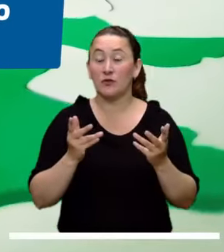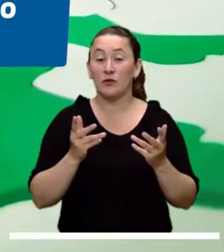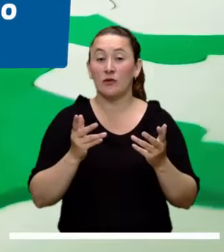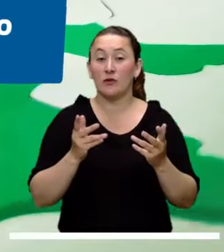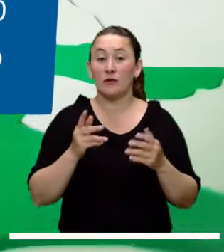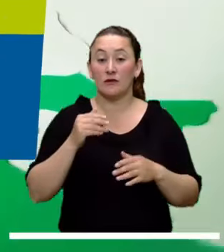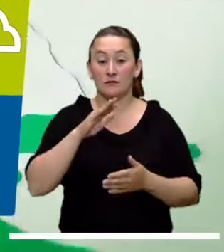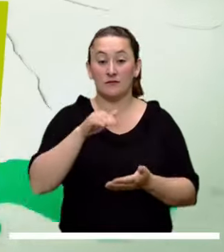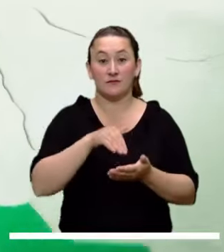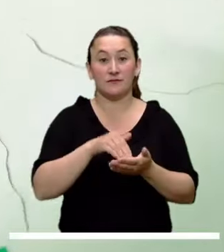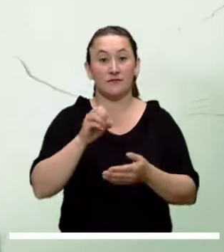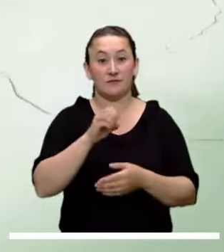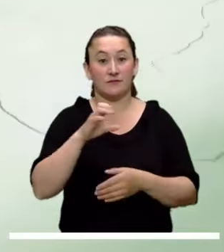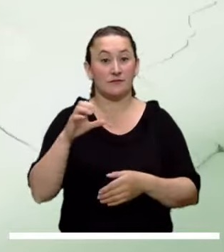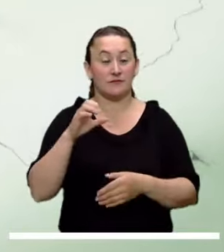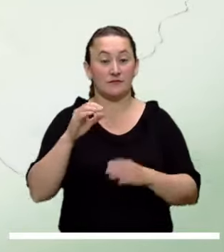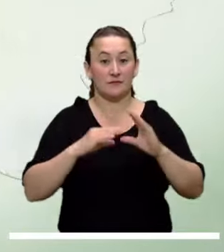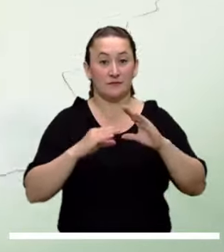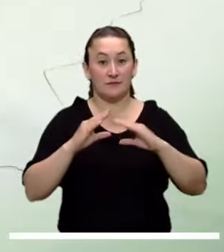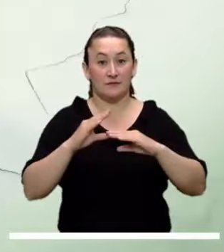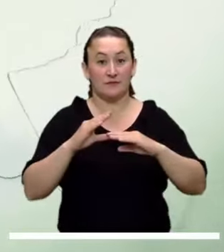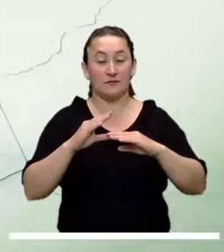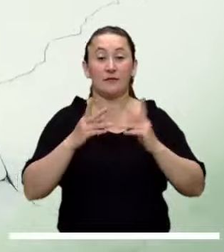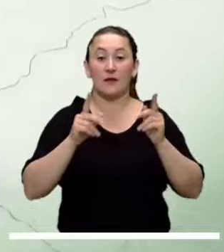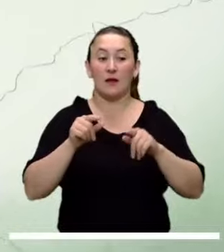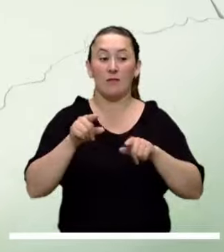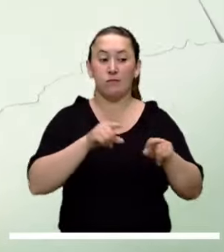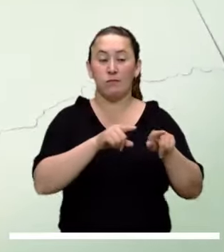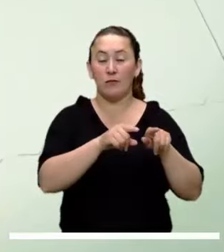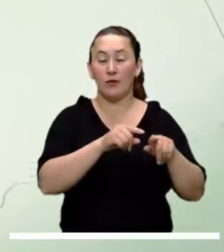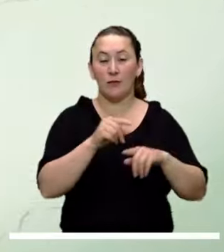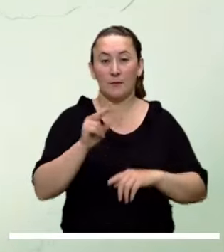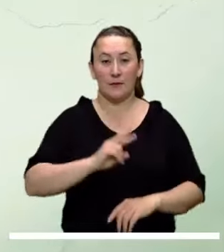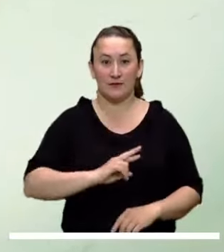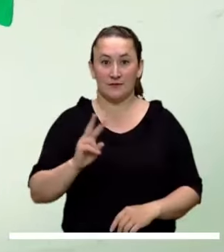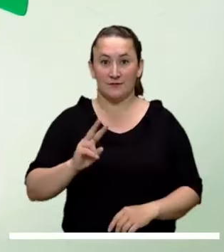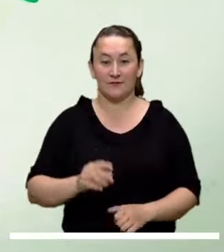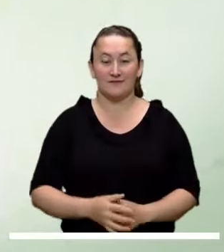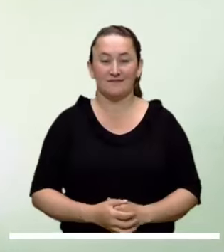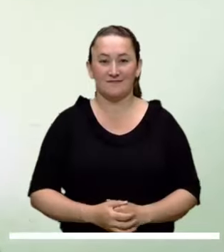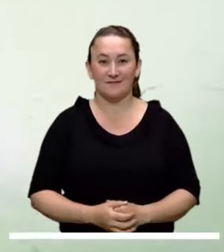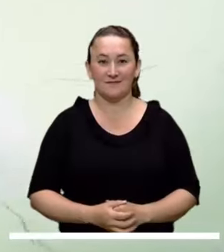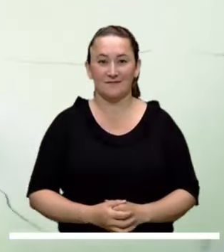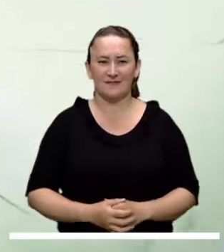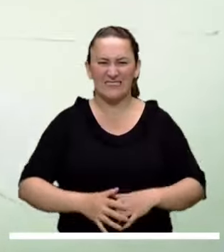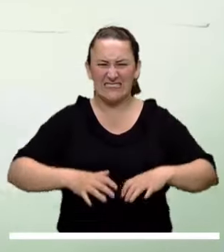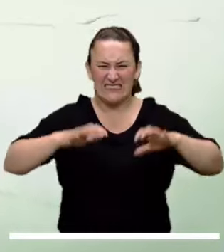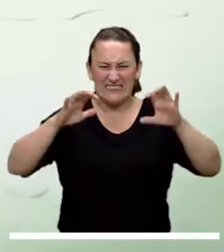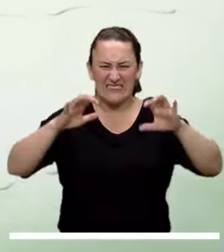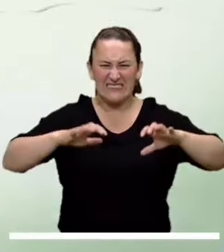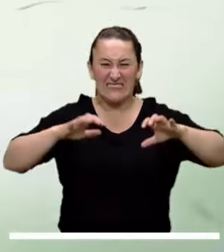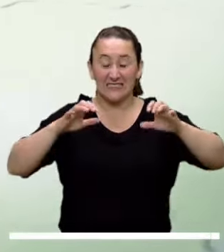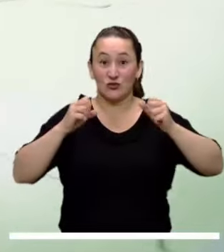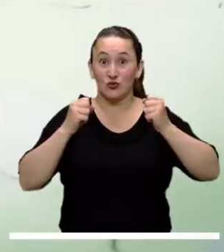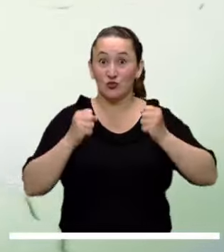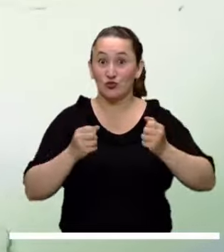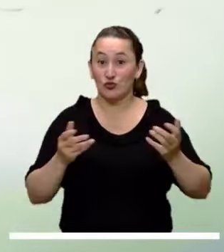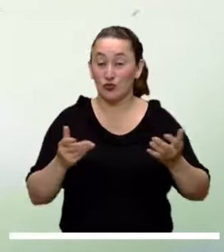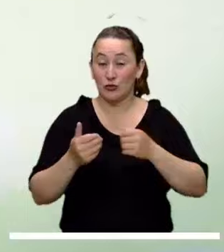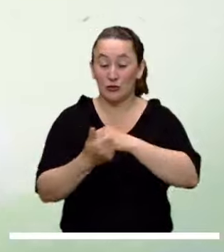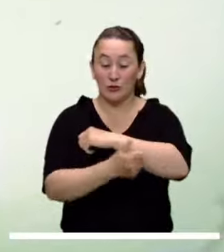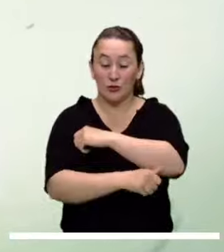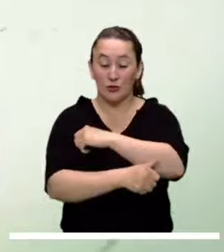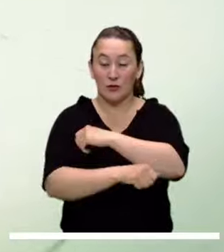centro y occidente de Cauca y en zonas de Valle del Cauca. Lluvias intensas le esperan al pie de monte de Boyacá,